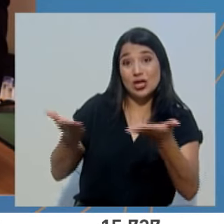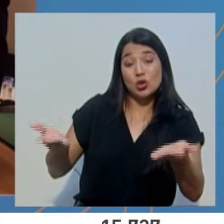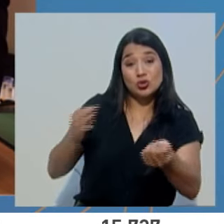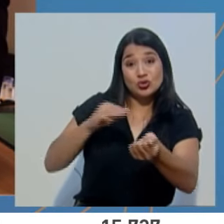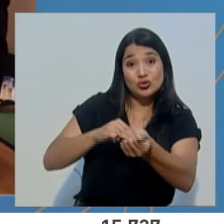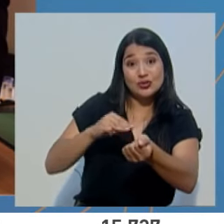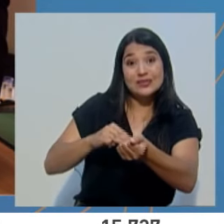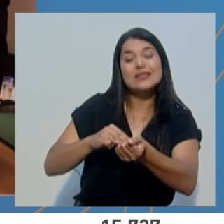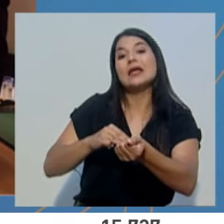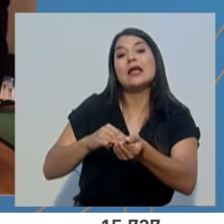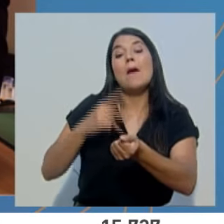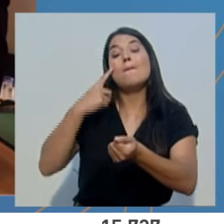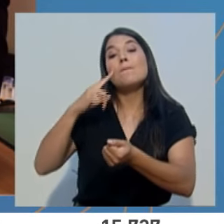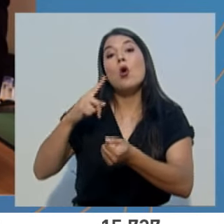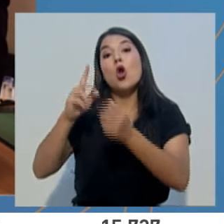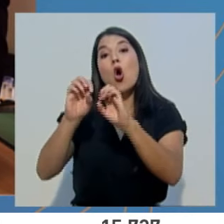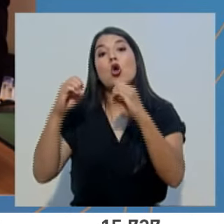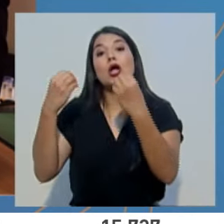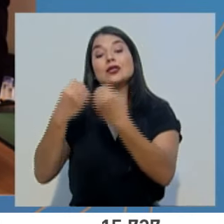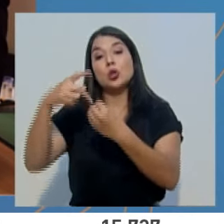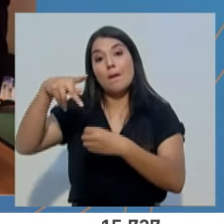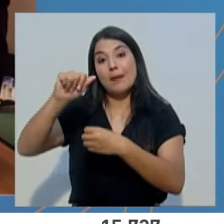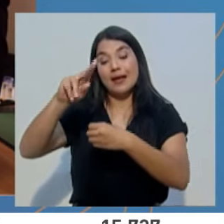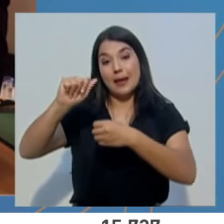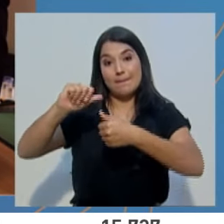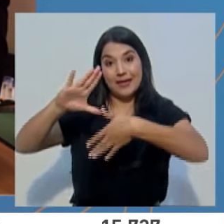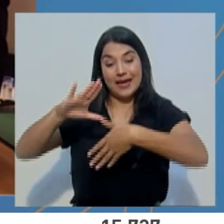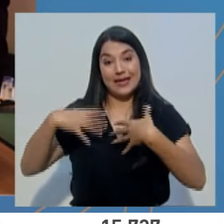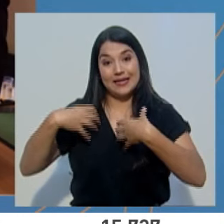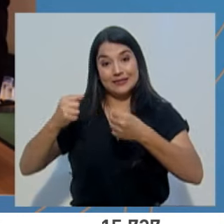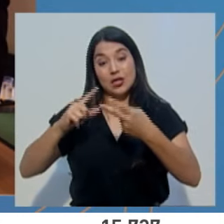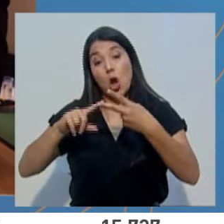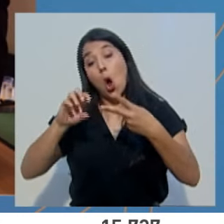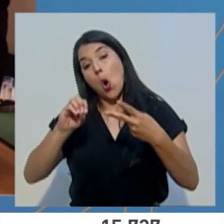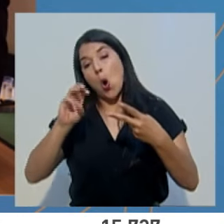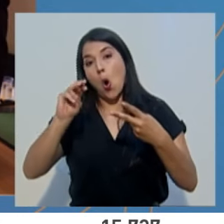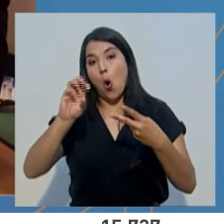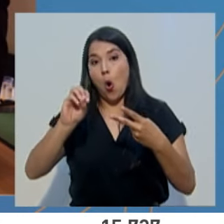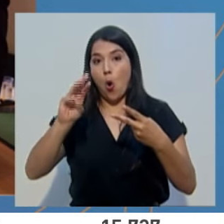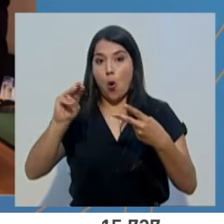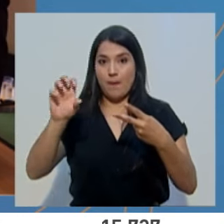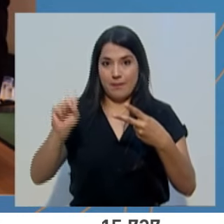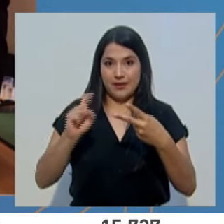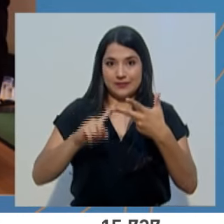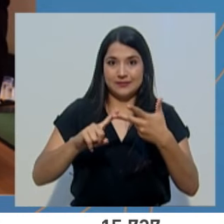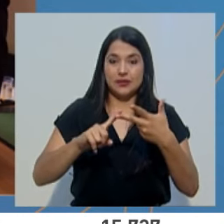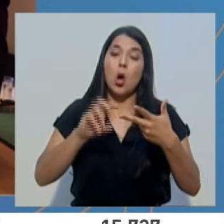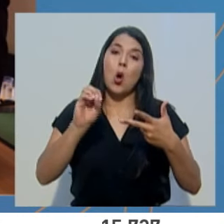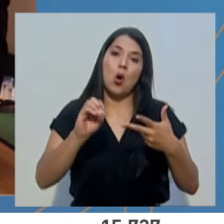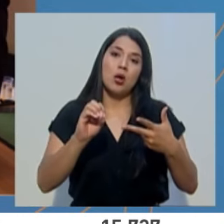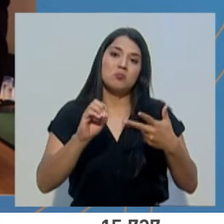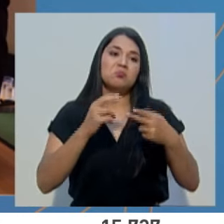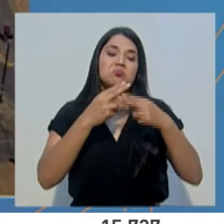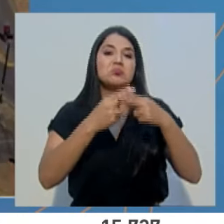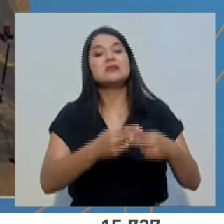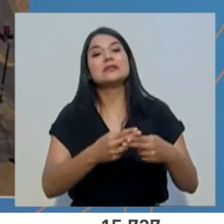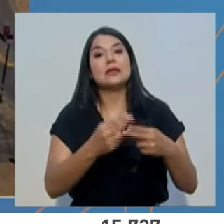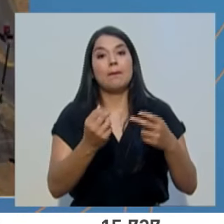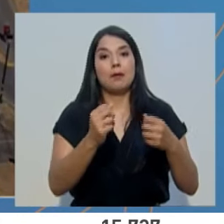Panamericana de la Salud, Organización Mundial de la Salud, o como conocemos acá, Unidades Médicas Móviles.